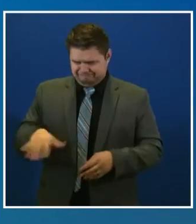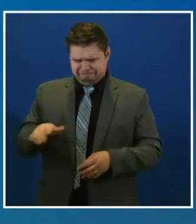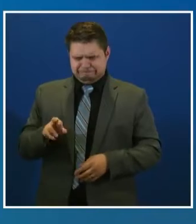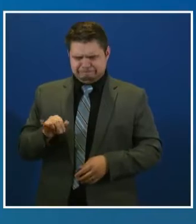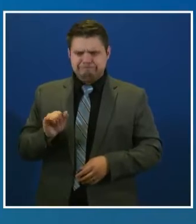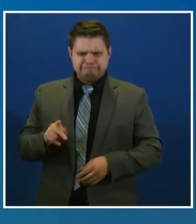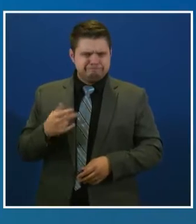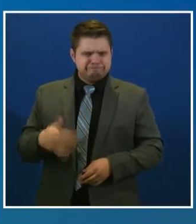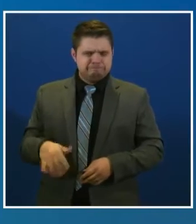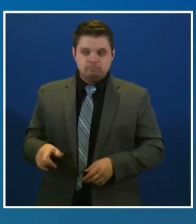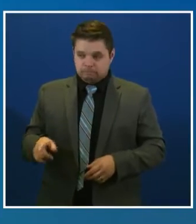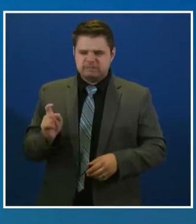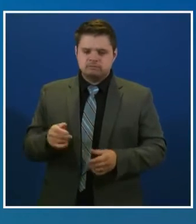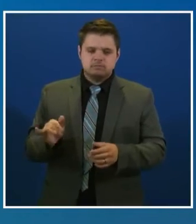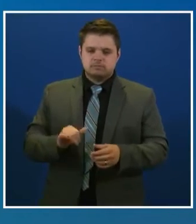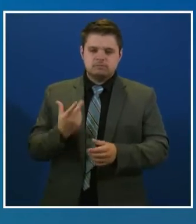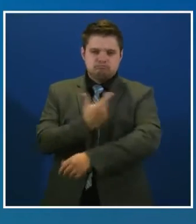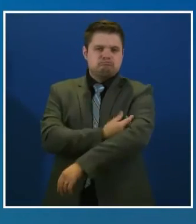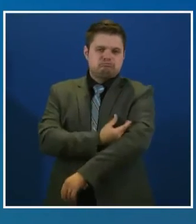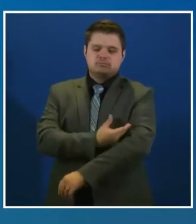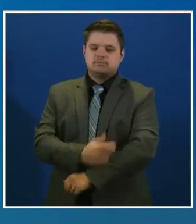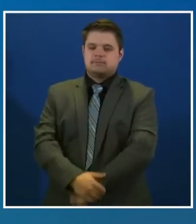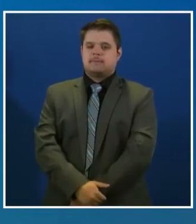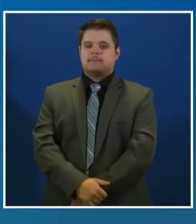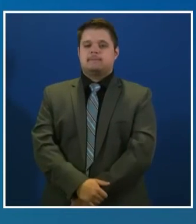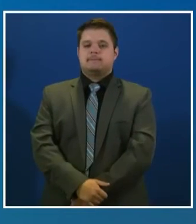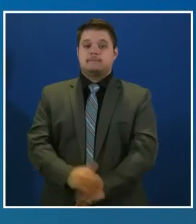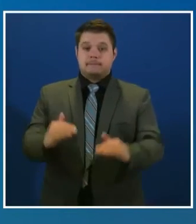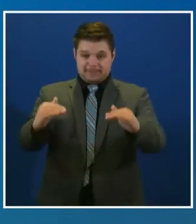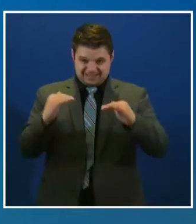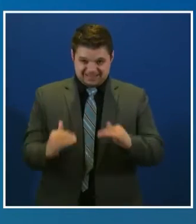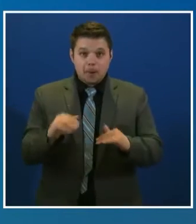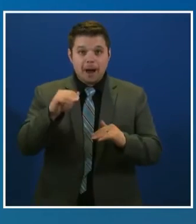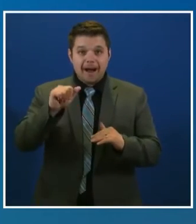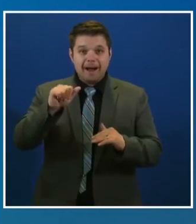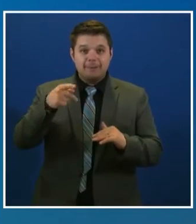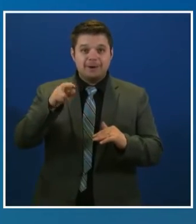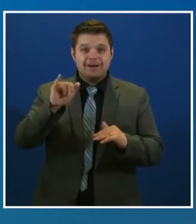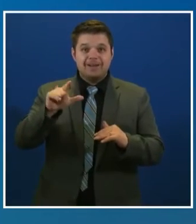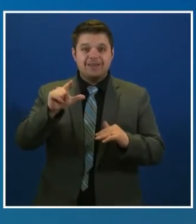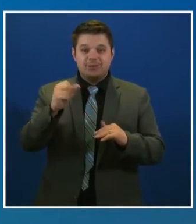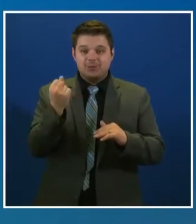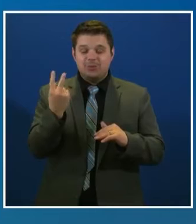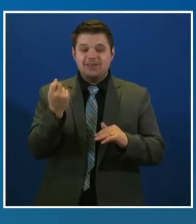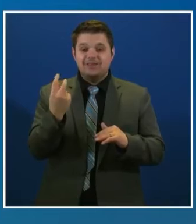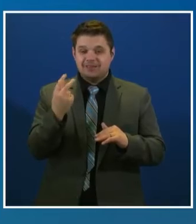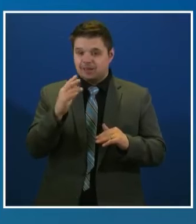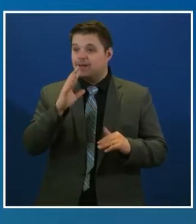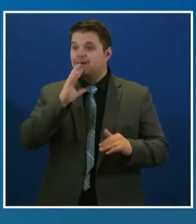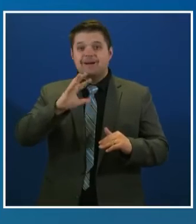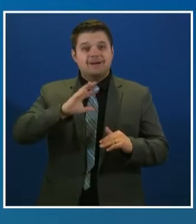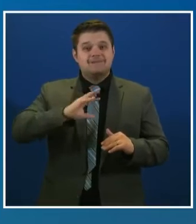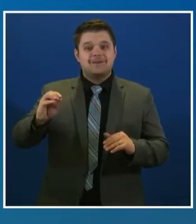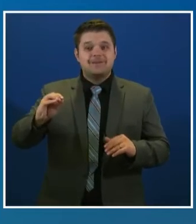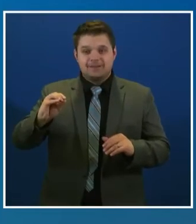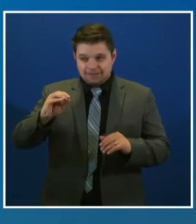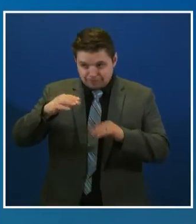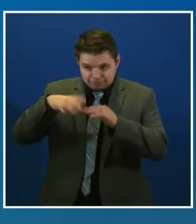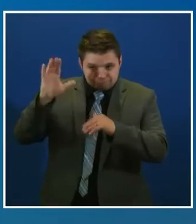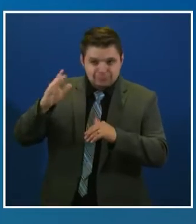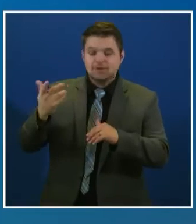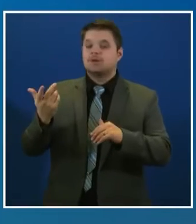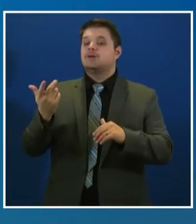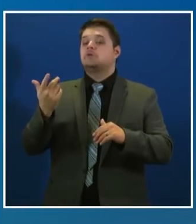El 12 de abril, las personas de 50 años en adelante con dos comorbilidades,